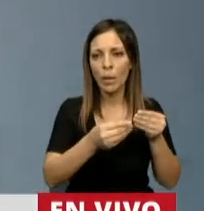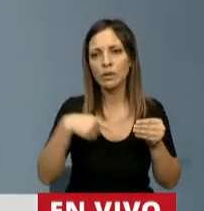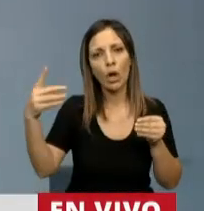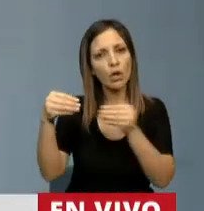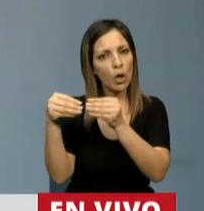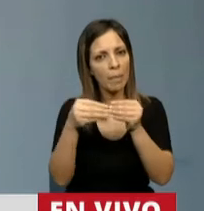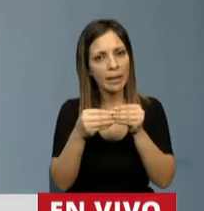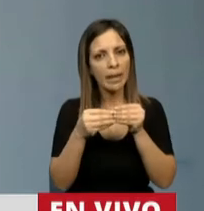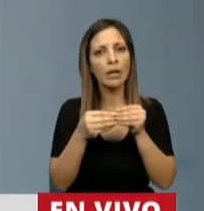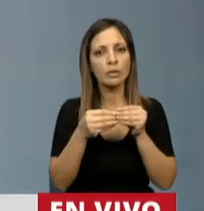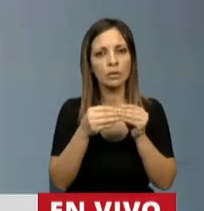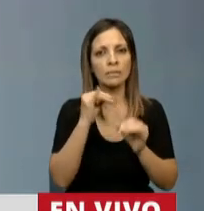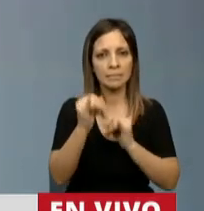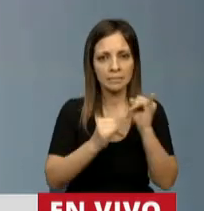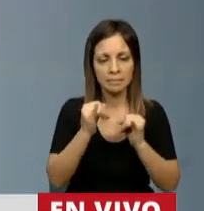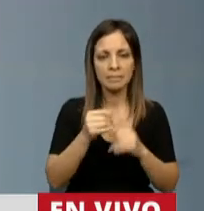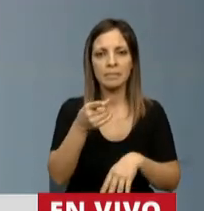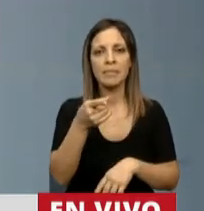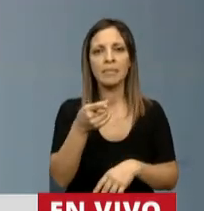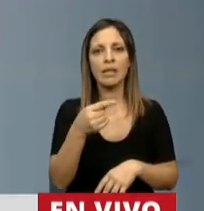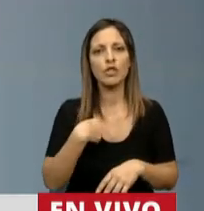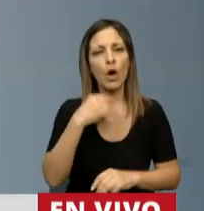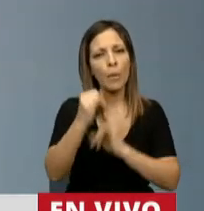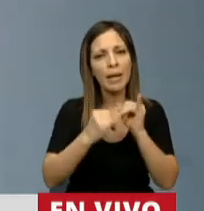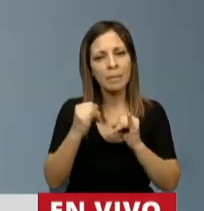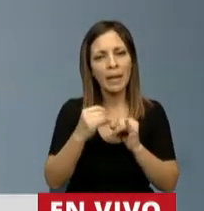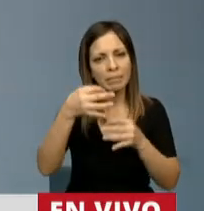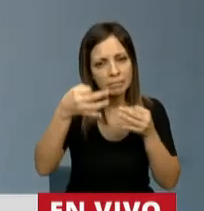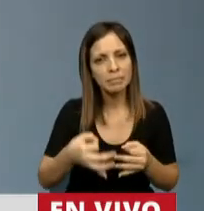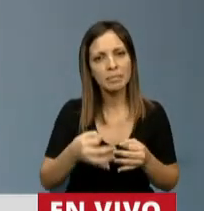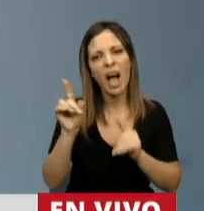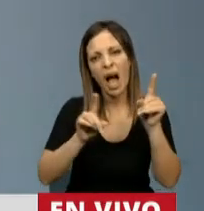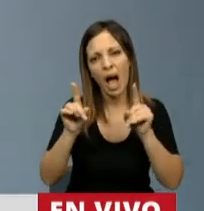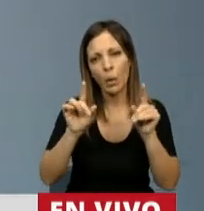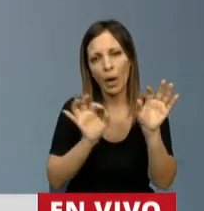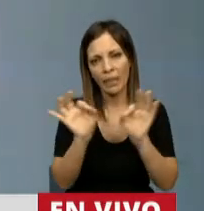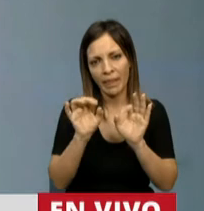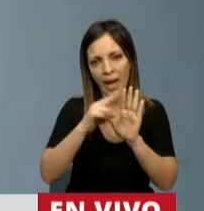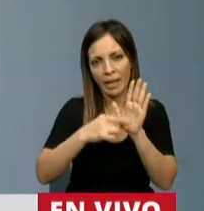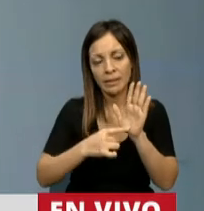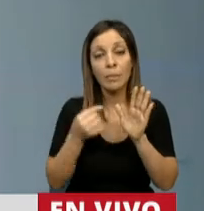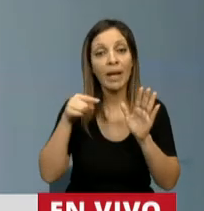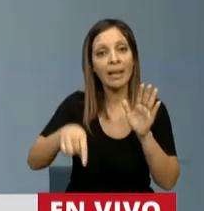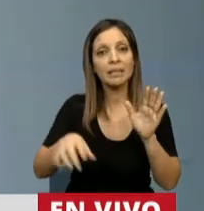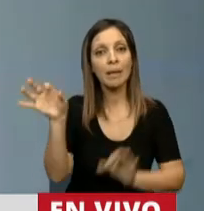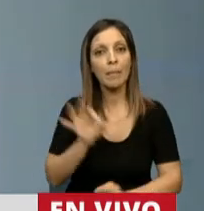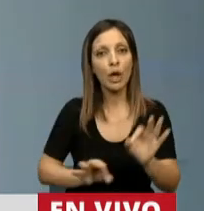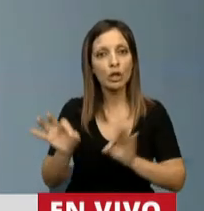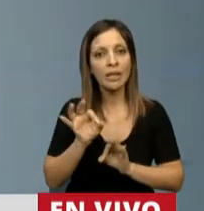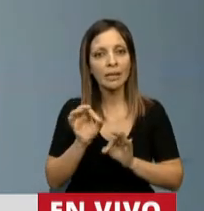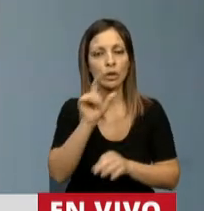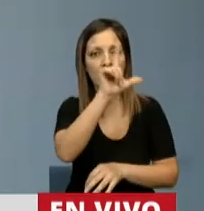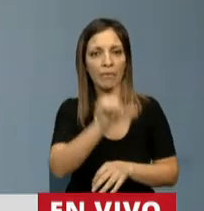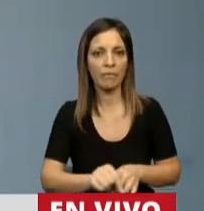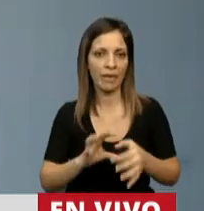como el miembro informante. Yo me voy a referir puntualmente a algunas cosas. Lo que es un proyecto federal